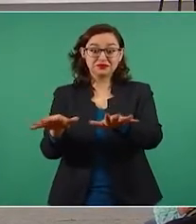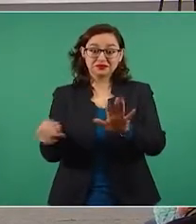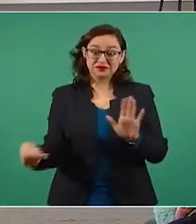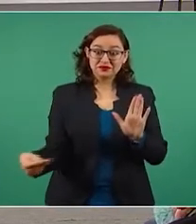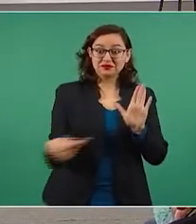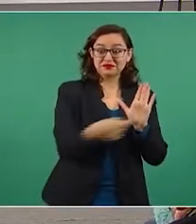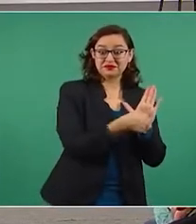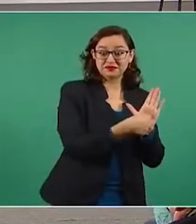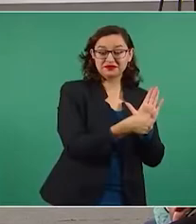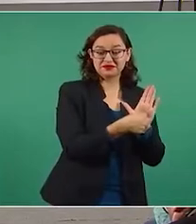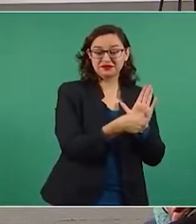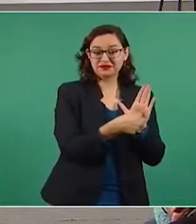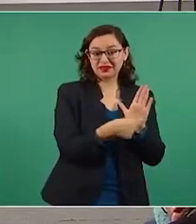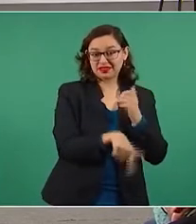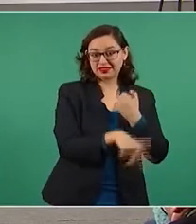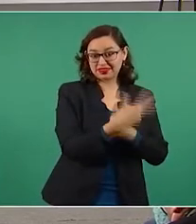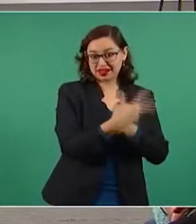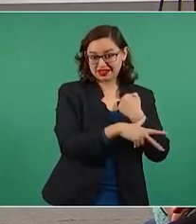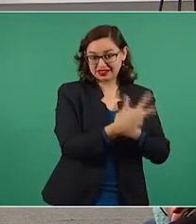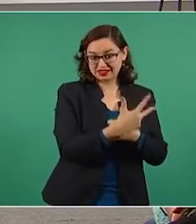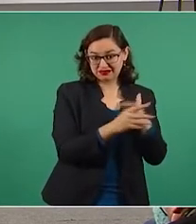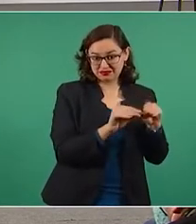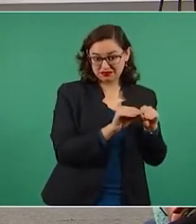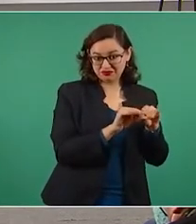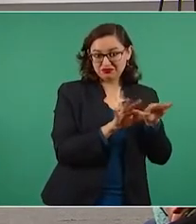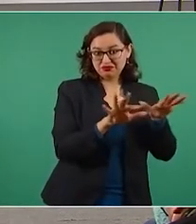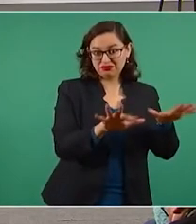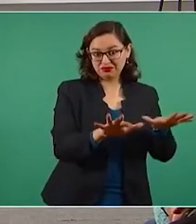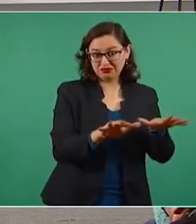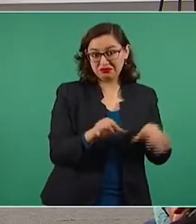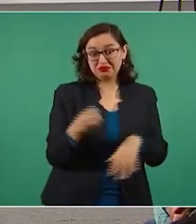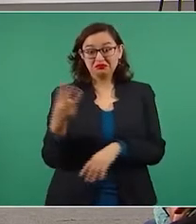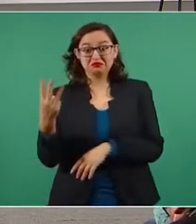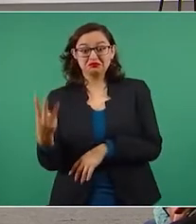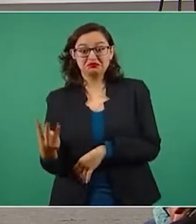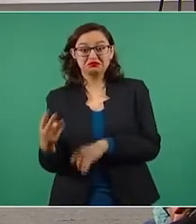fue de 13. La siguiente, por favor.